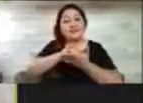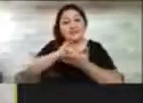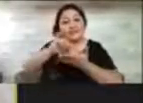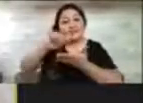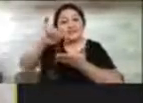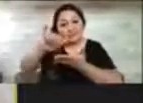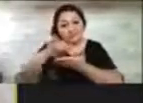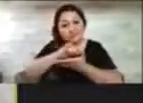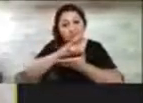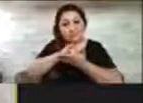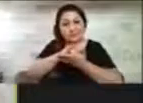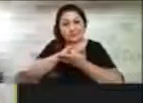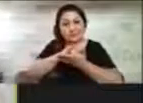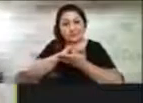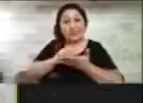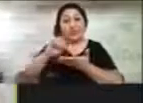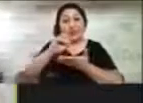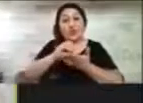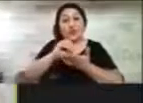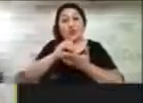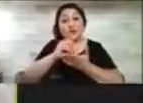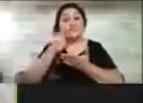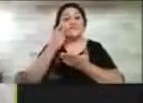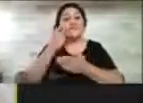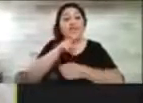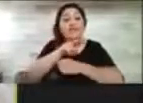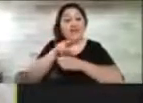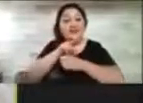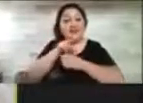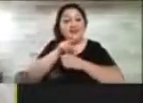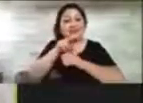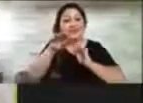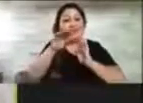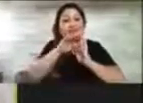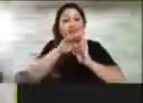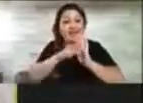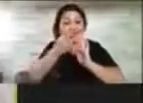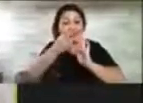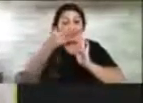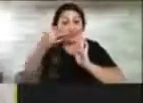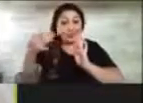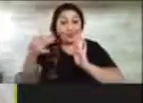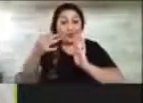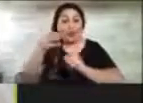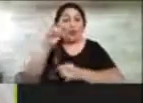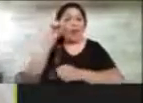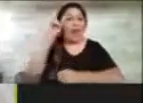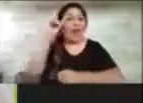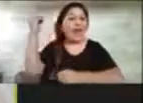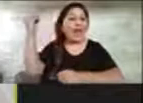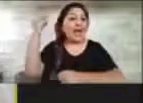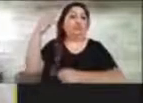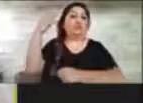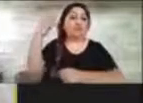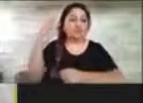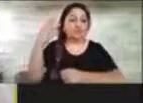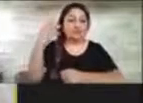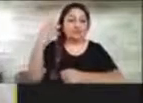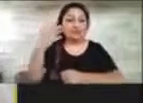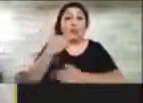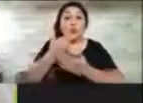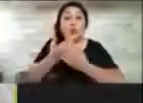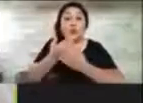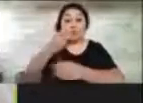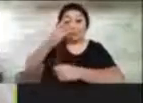texto, administrar agenda y administrar alarmas. Bueno, el problema es que una persona mayor, cuando se mete acá, cuando se